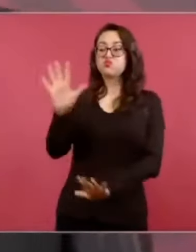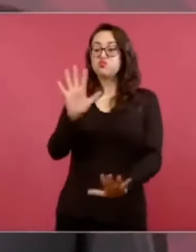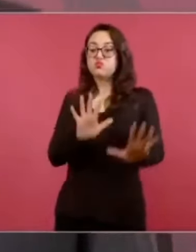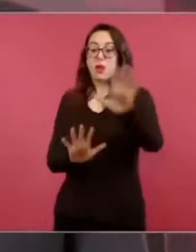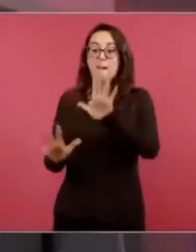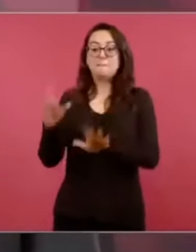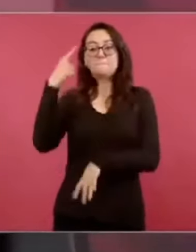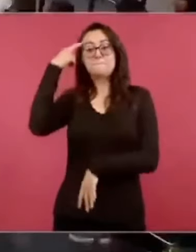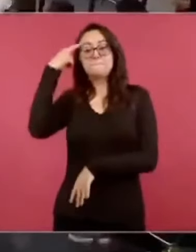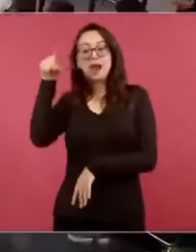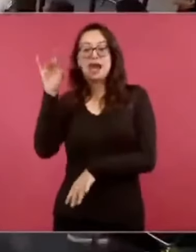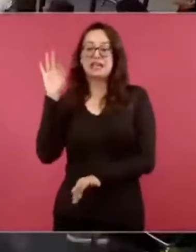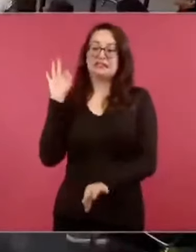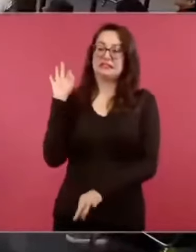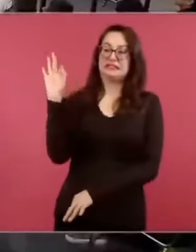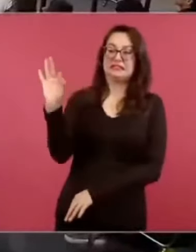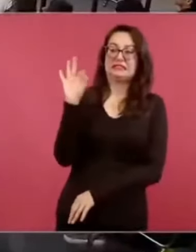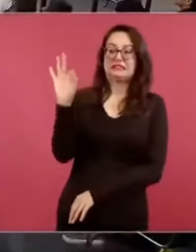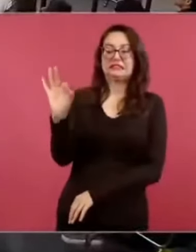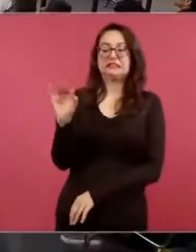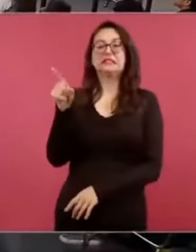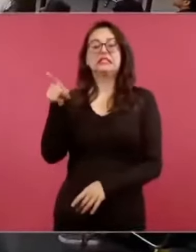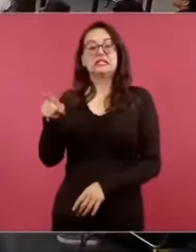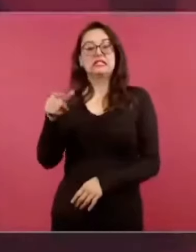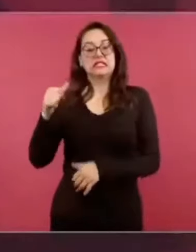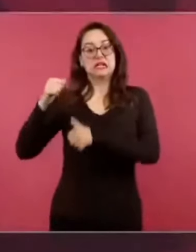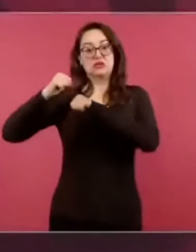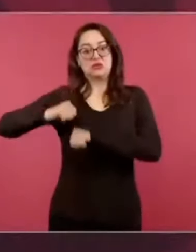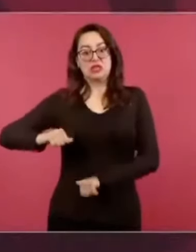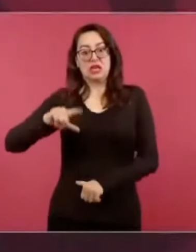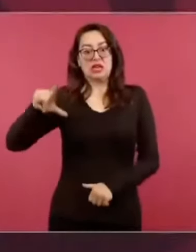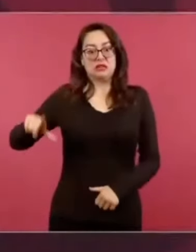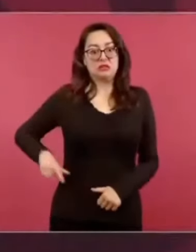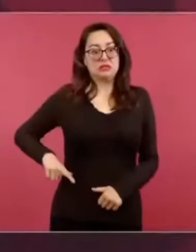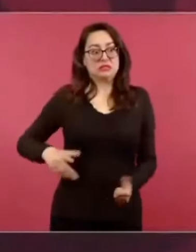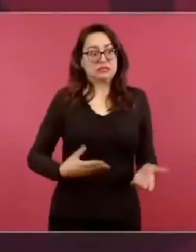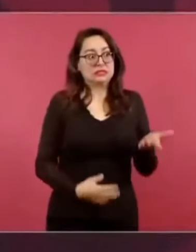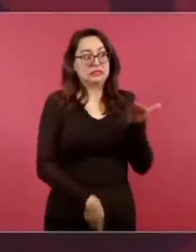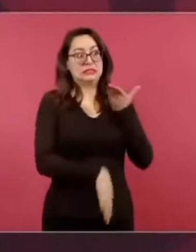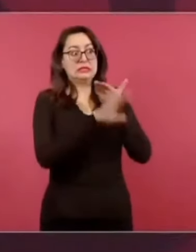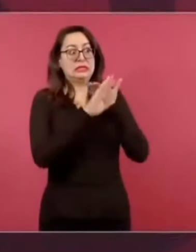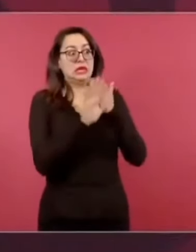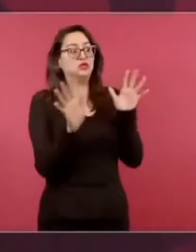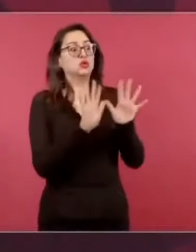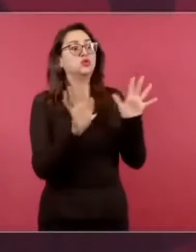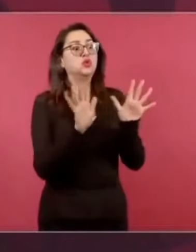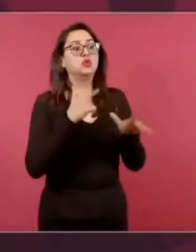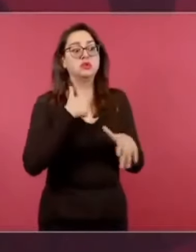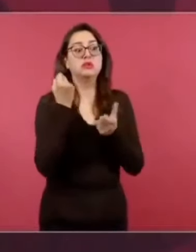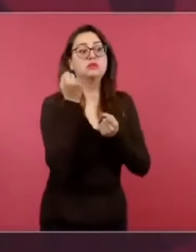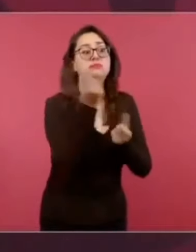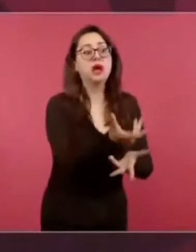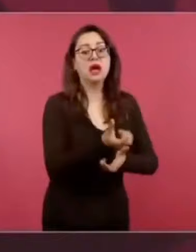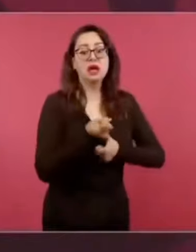contra la pared a las autoridades. Y como eran autoridades corruptas,